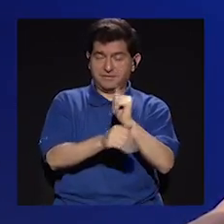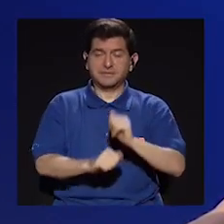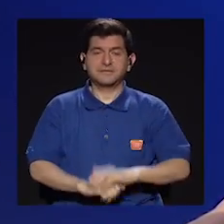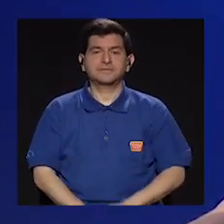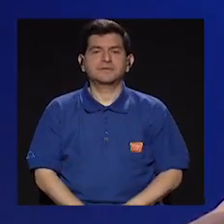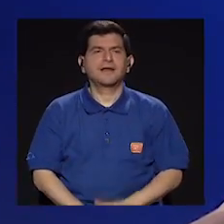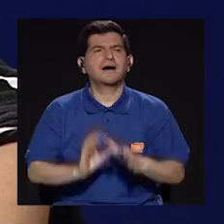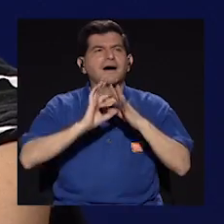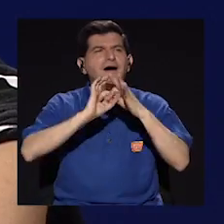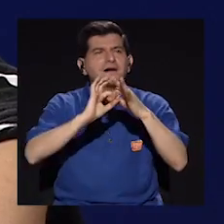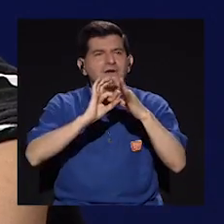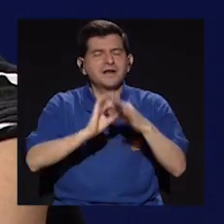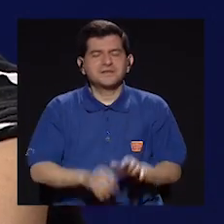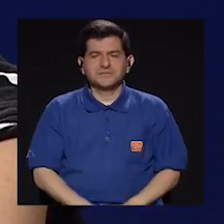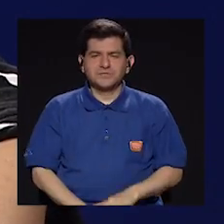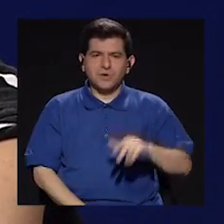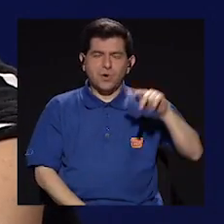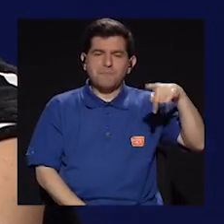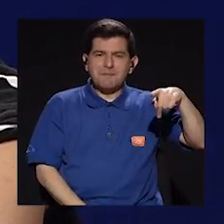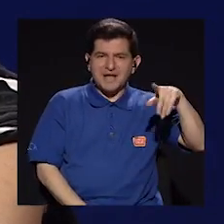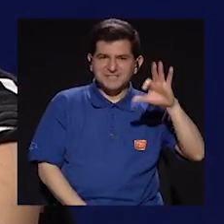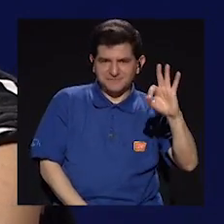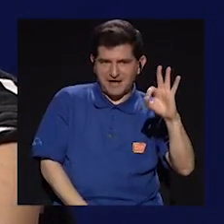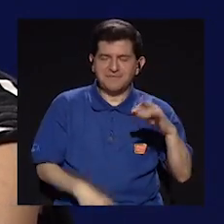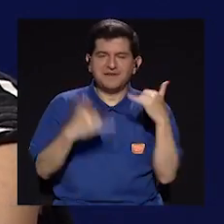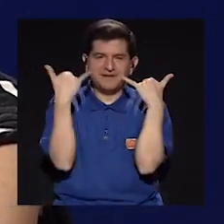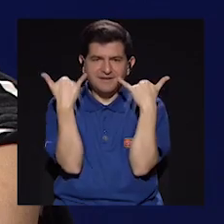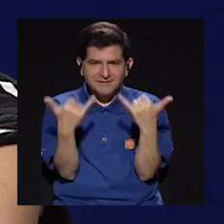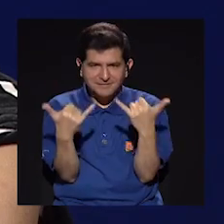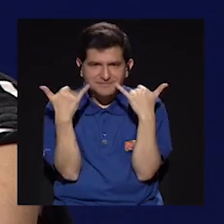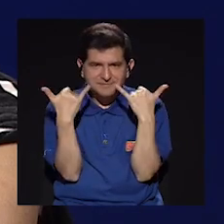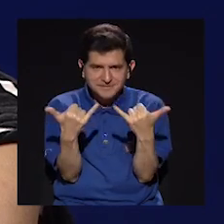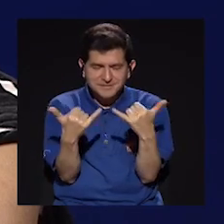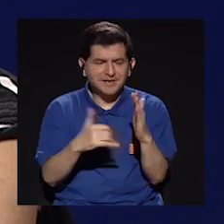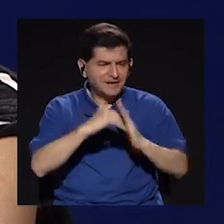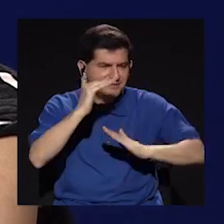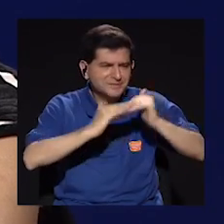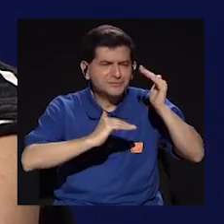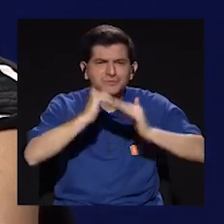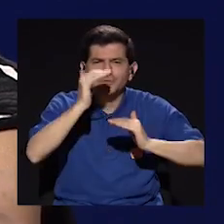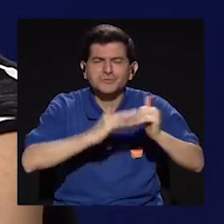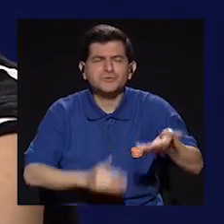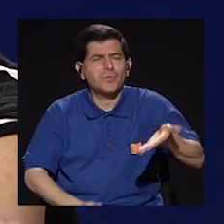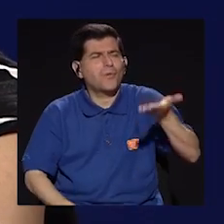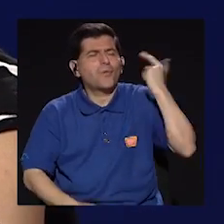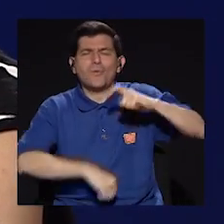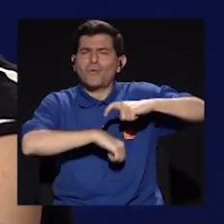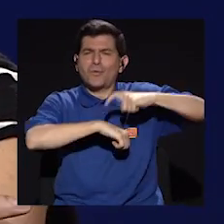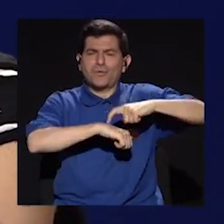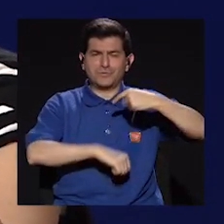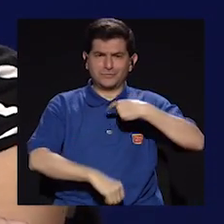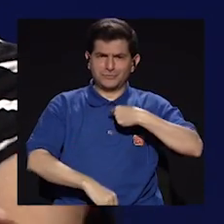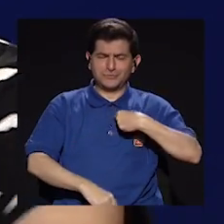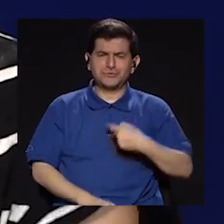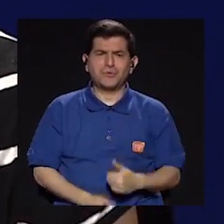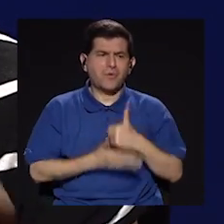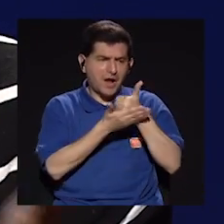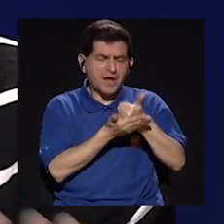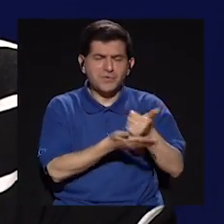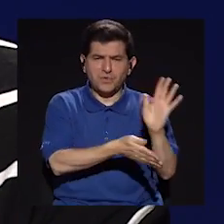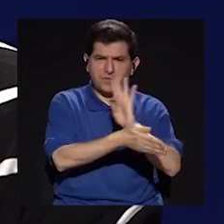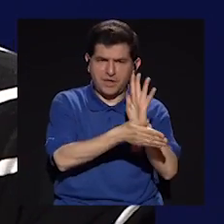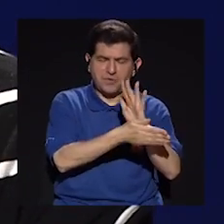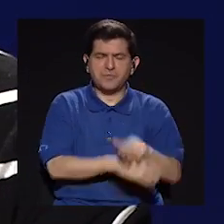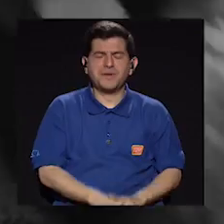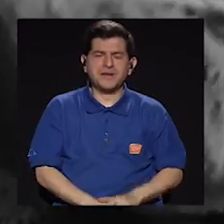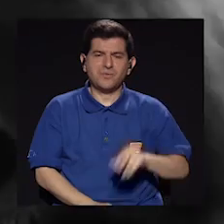Creo que, bueno, la relación con Paz ya venía como construyéndose desde mucho tiempo atrás. Yo también como que colaboré